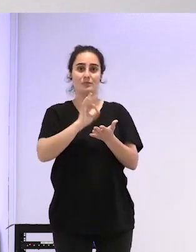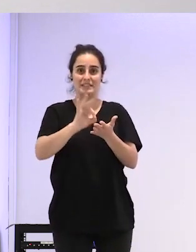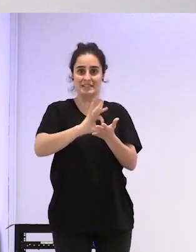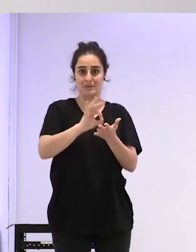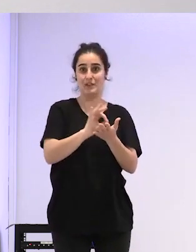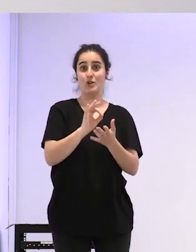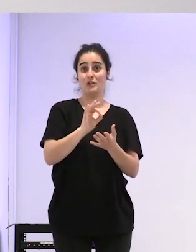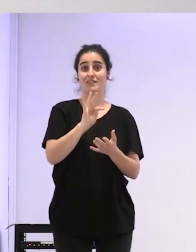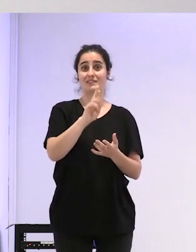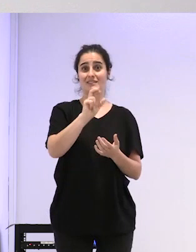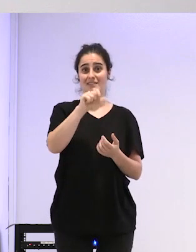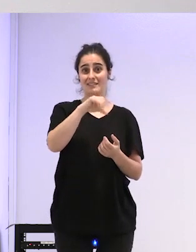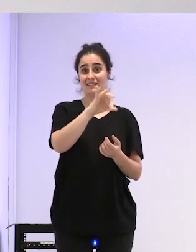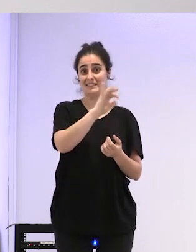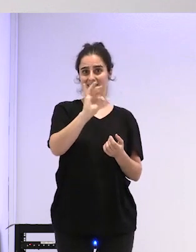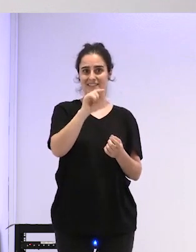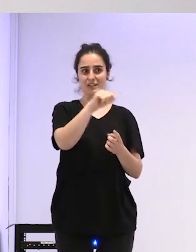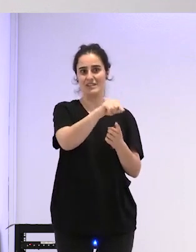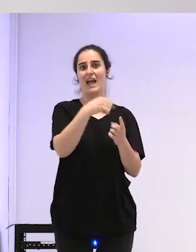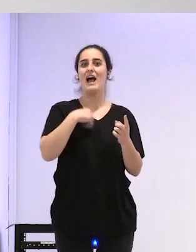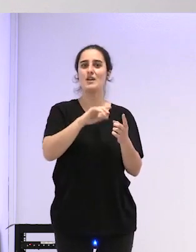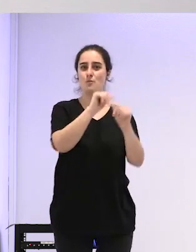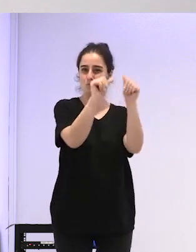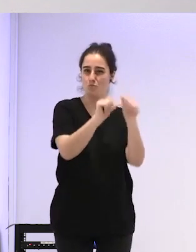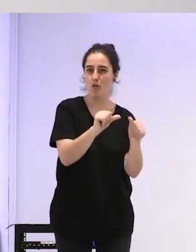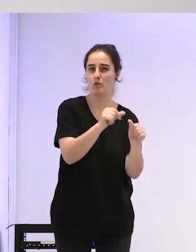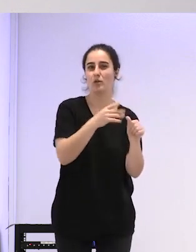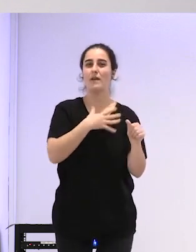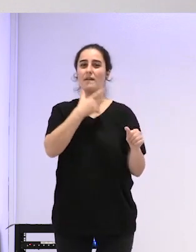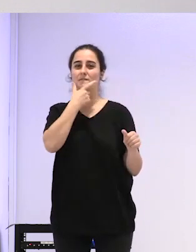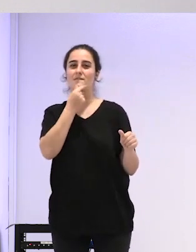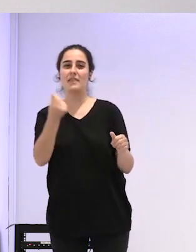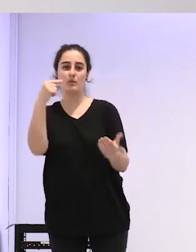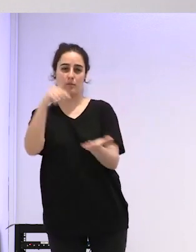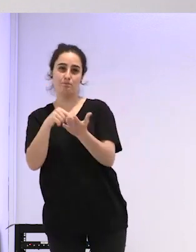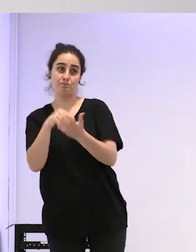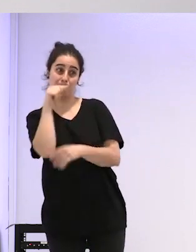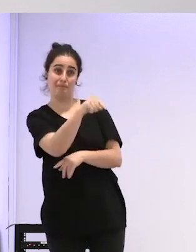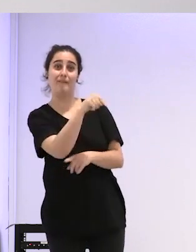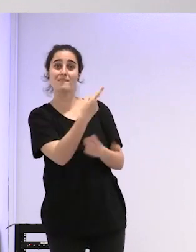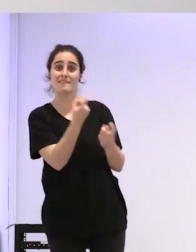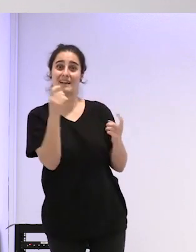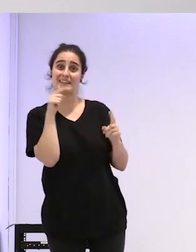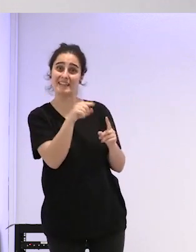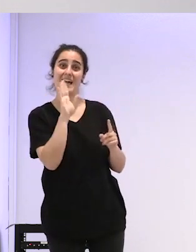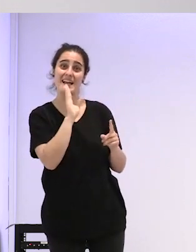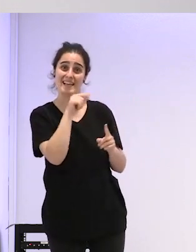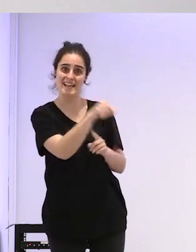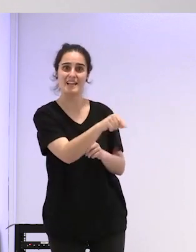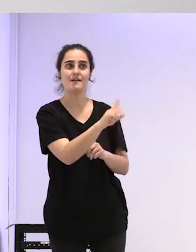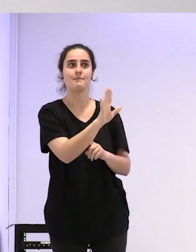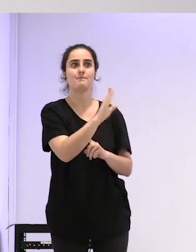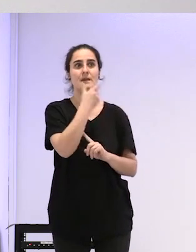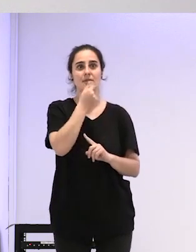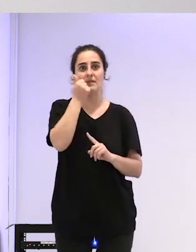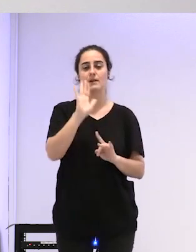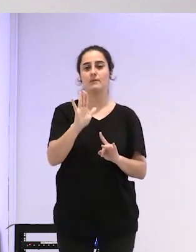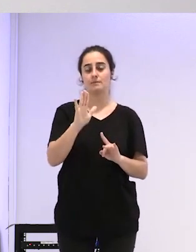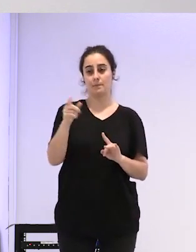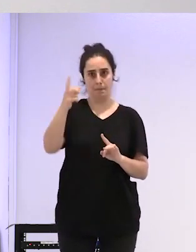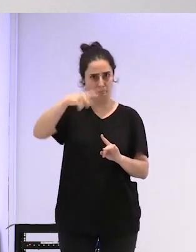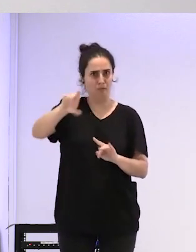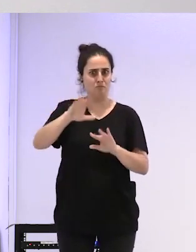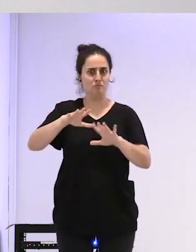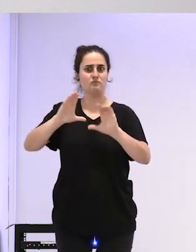reivindicar un determinado modelo que ya existía con profesionales pero claro hicieron pues